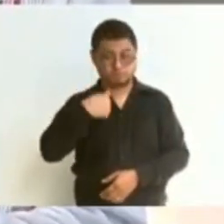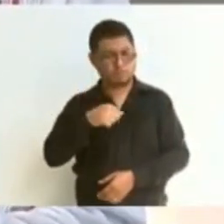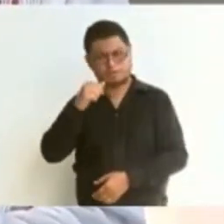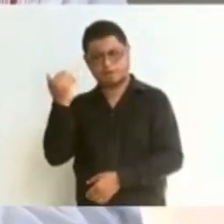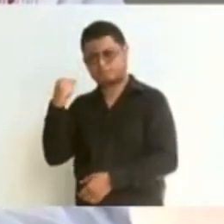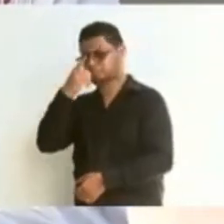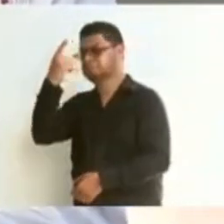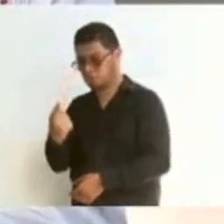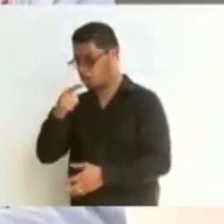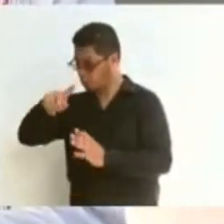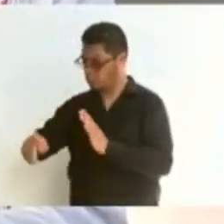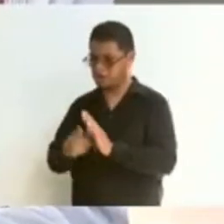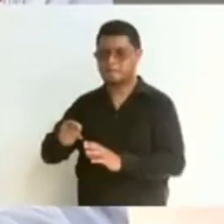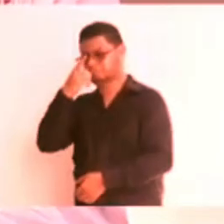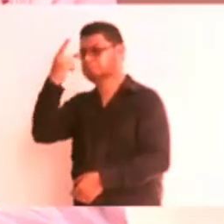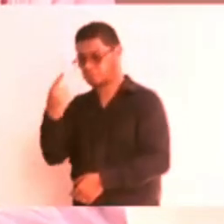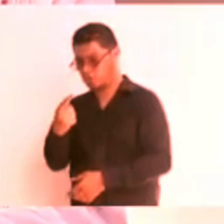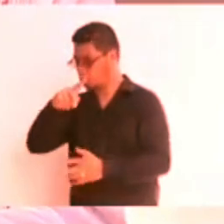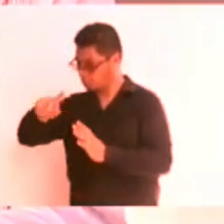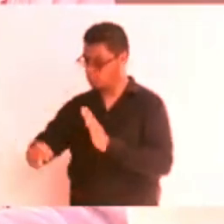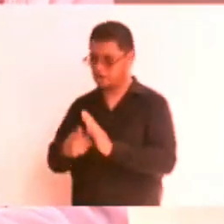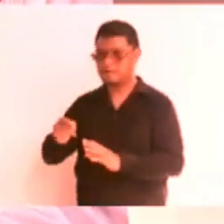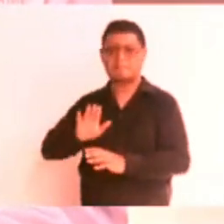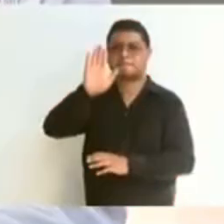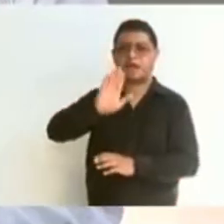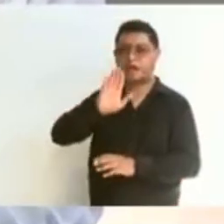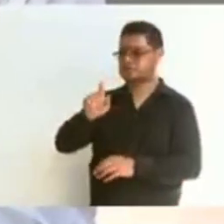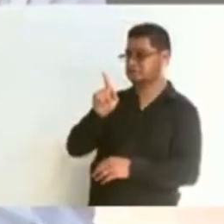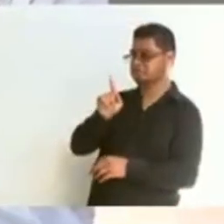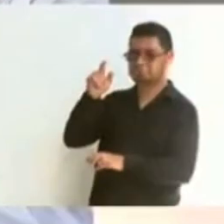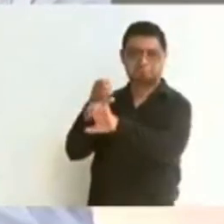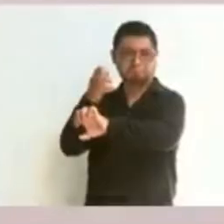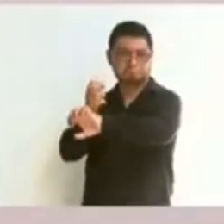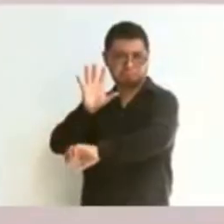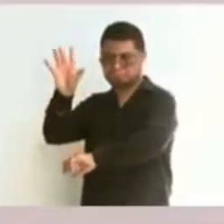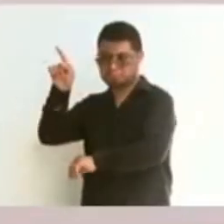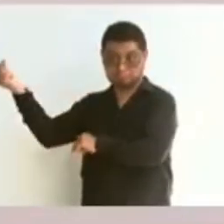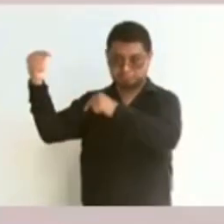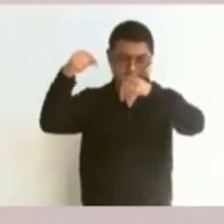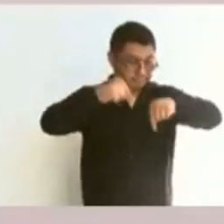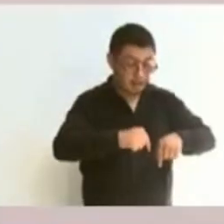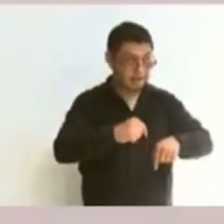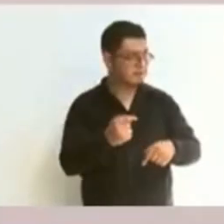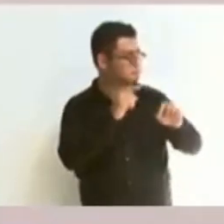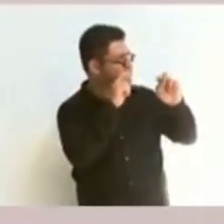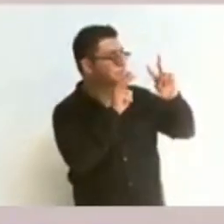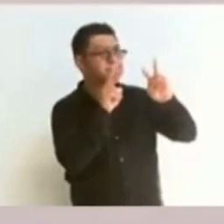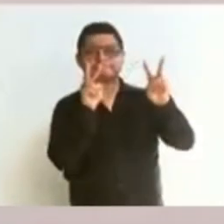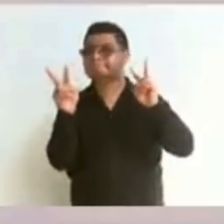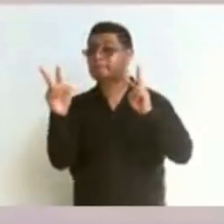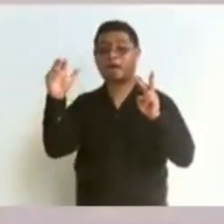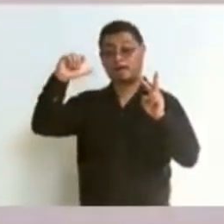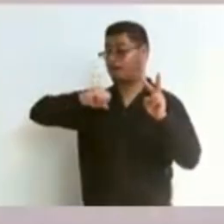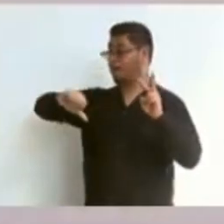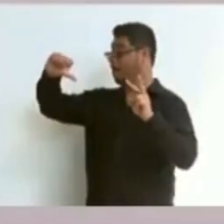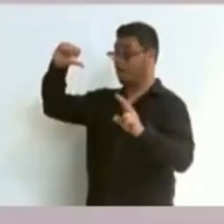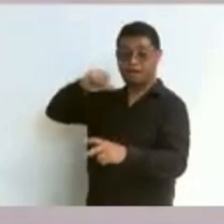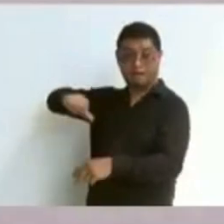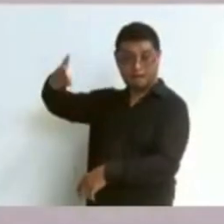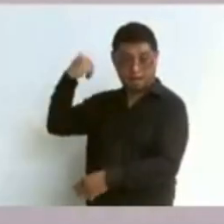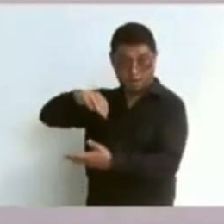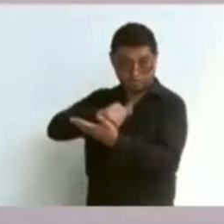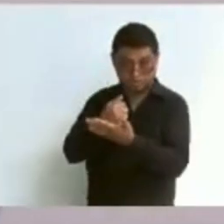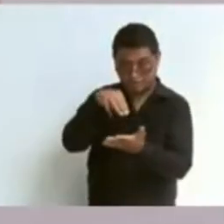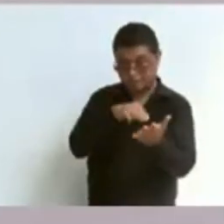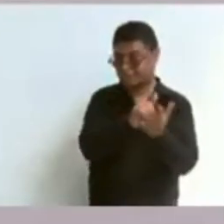dicho en otras ocasiones, es como en Nueva York, en Nueva York, de las antiguas ciudades mayas.